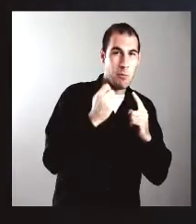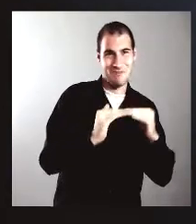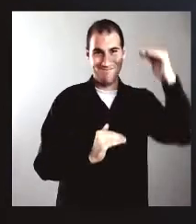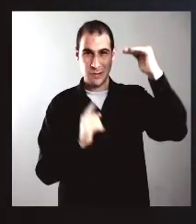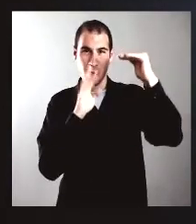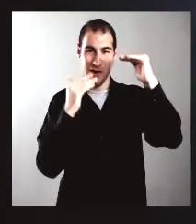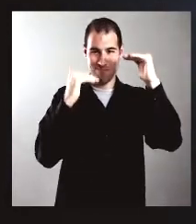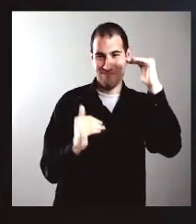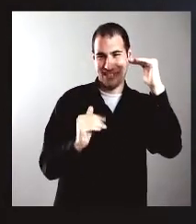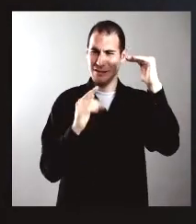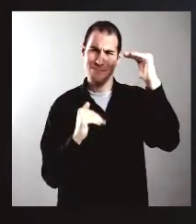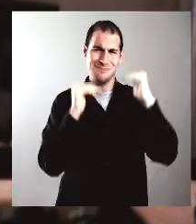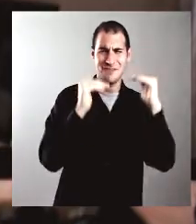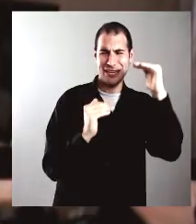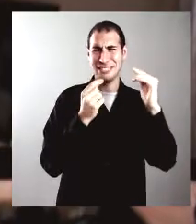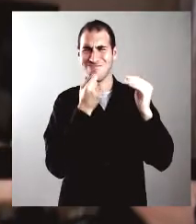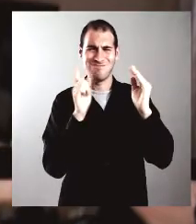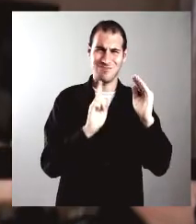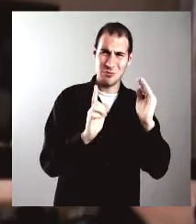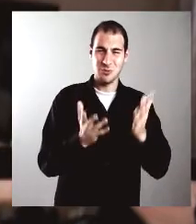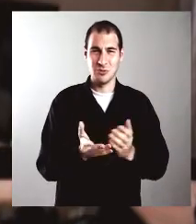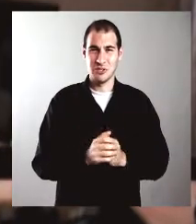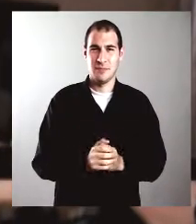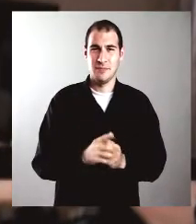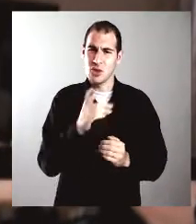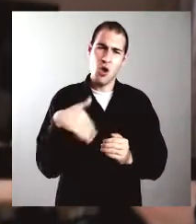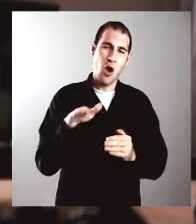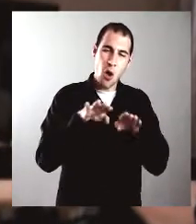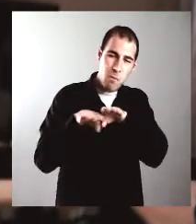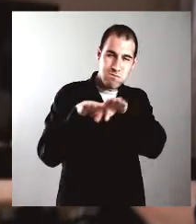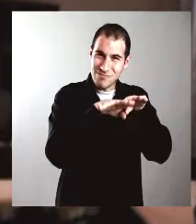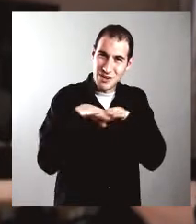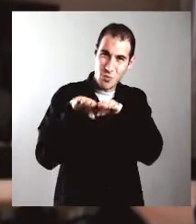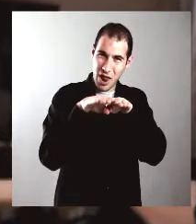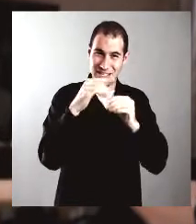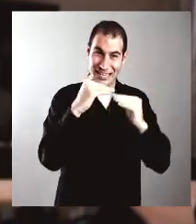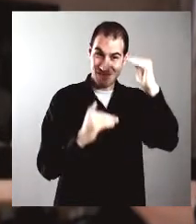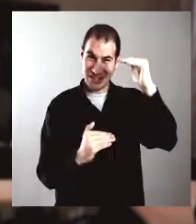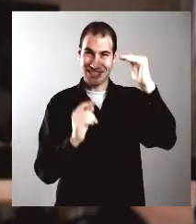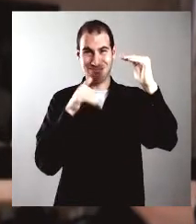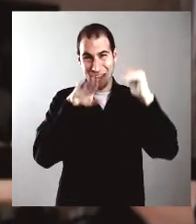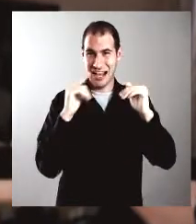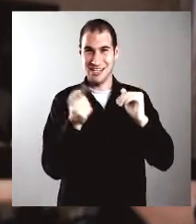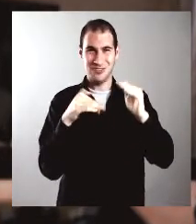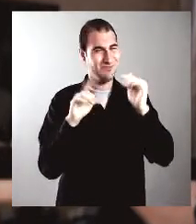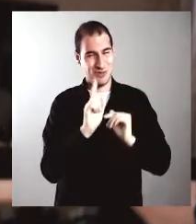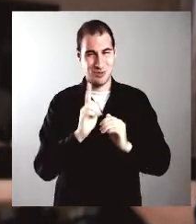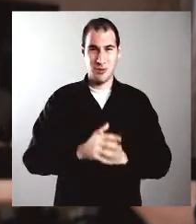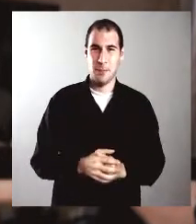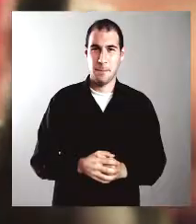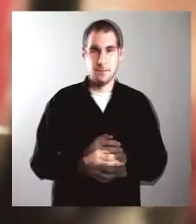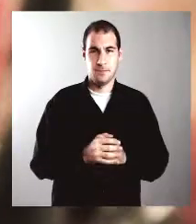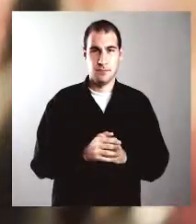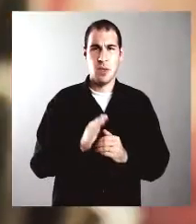diferencia en el Día Internacional de la Mujer y debería existir esa condición para la humanidad y no deberíamos diferenciar género, hombre